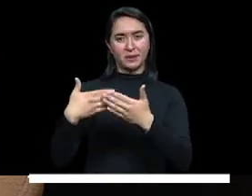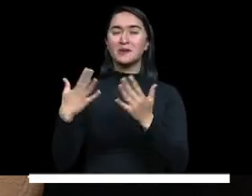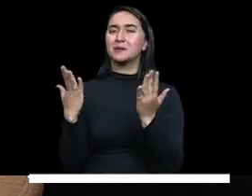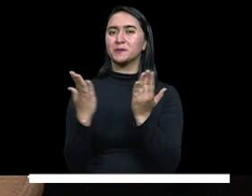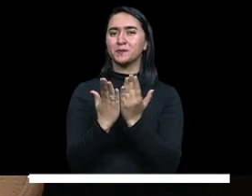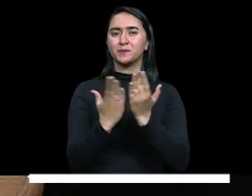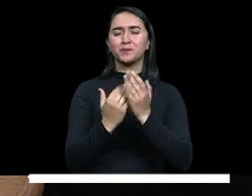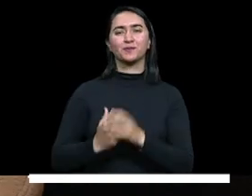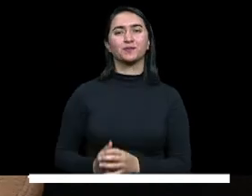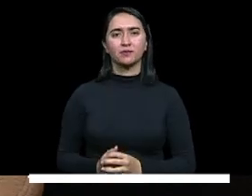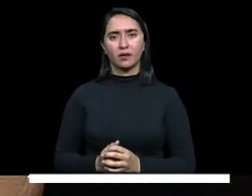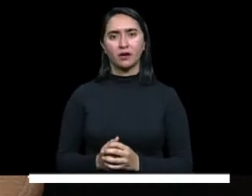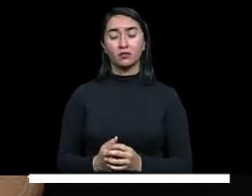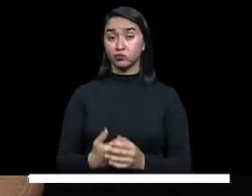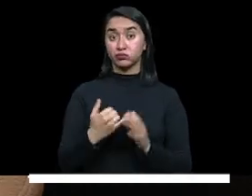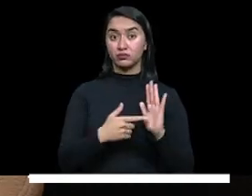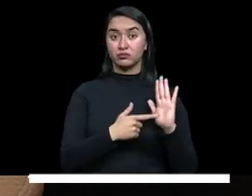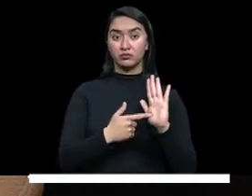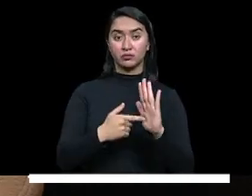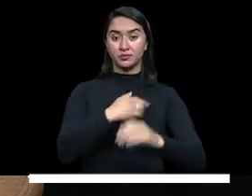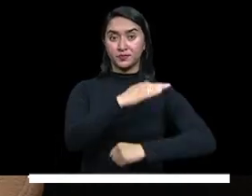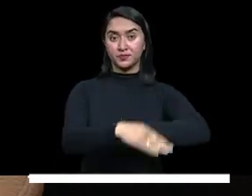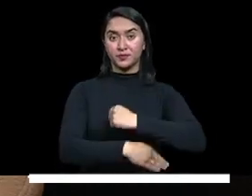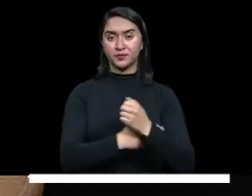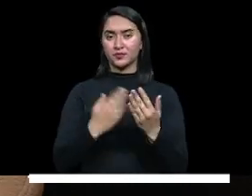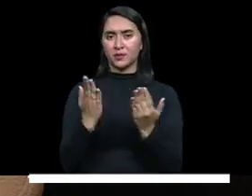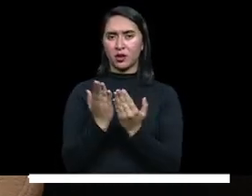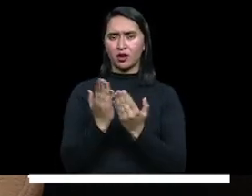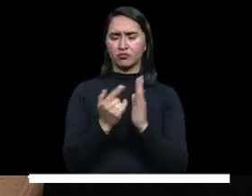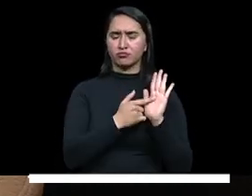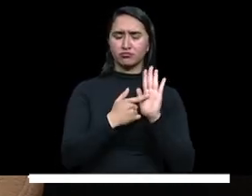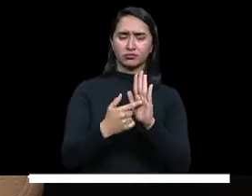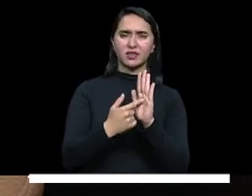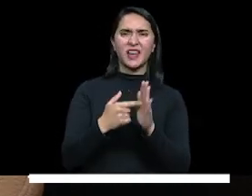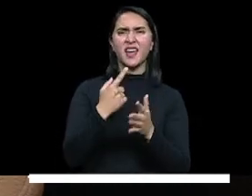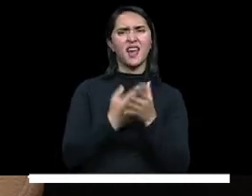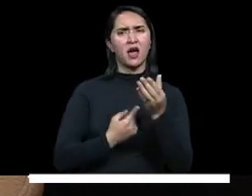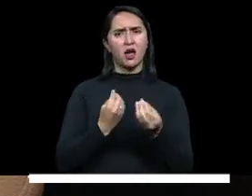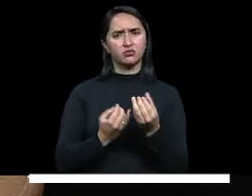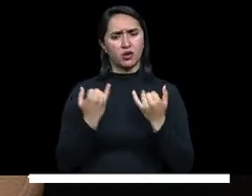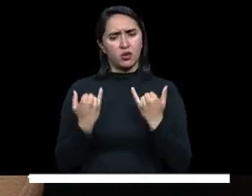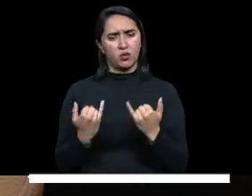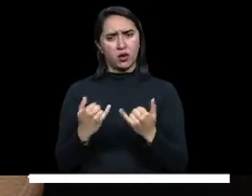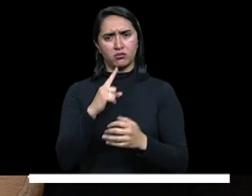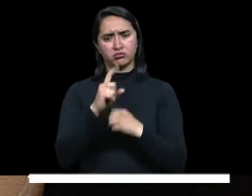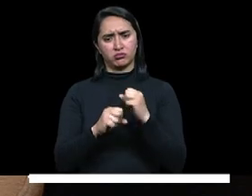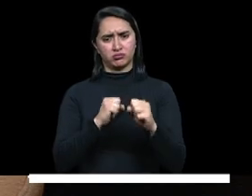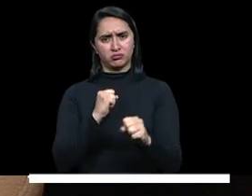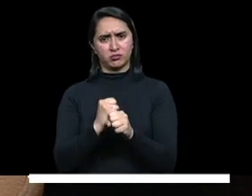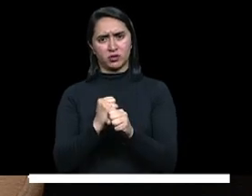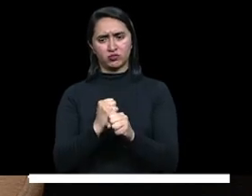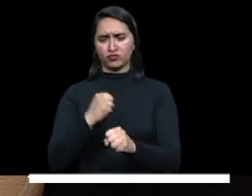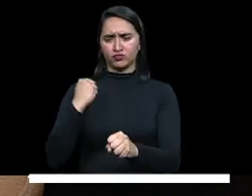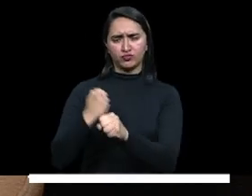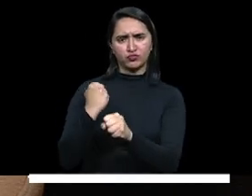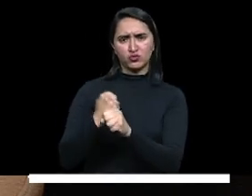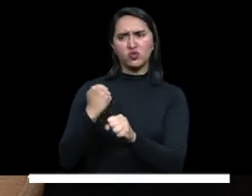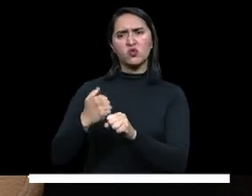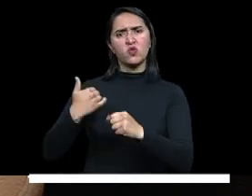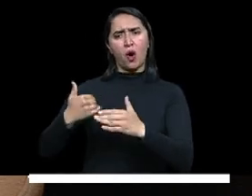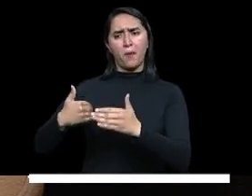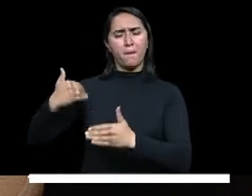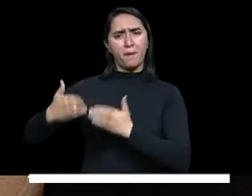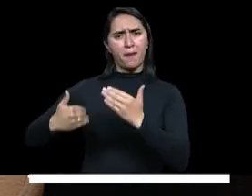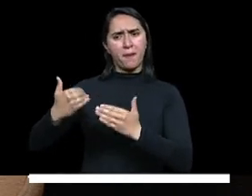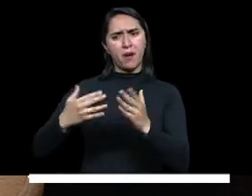Es fundamental para el Ministerio de Educación presentarles lo que hemos hecho en este primer año de trabajo, la manera como hemos avanzado en la